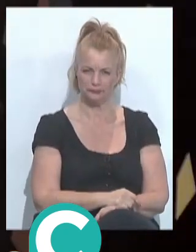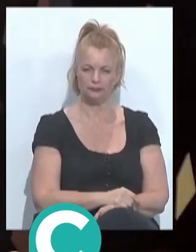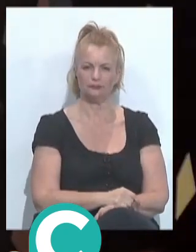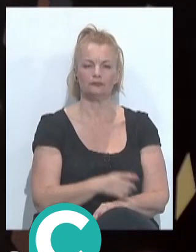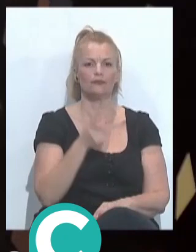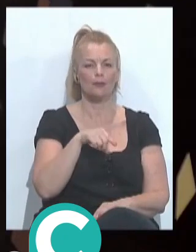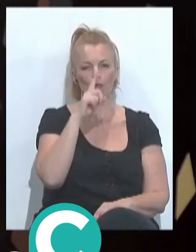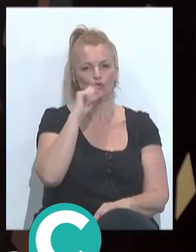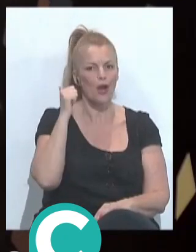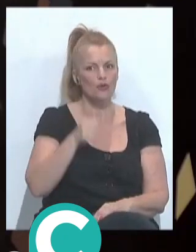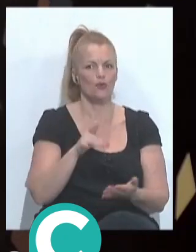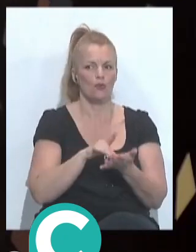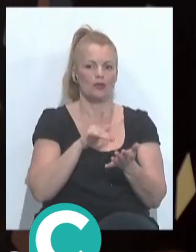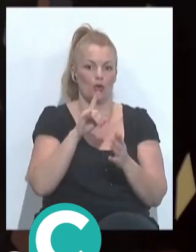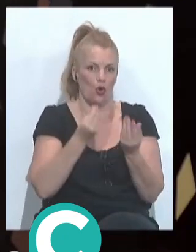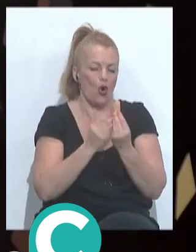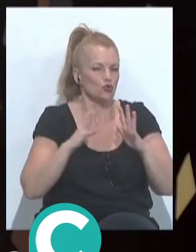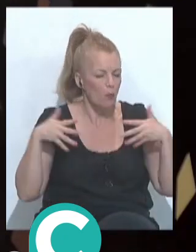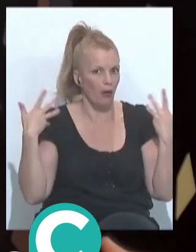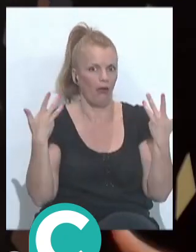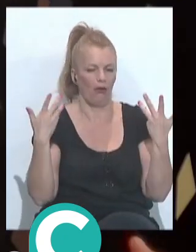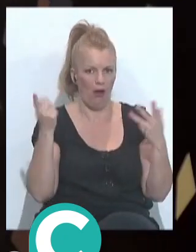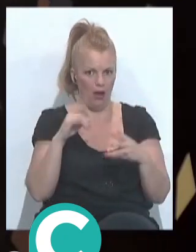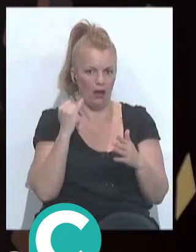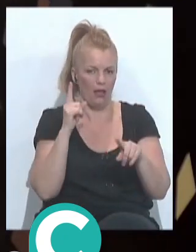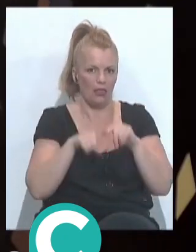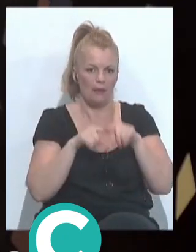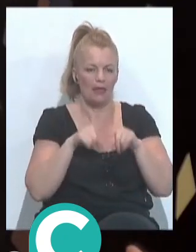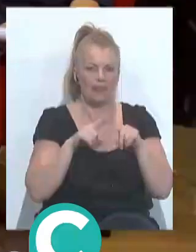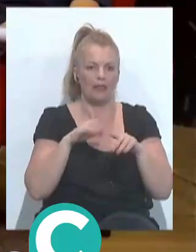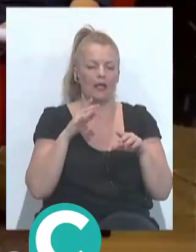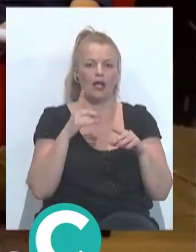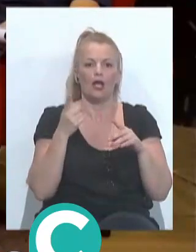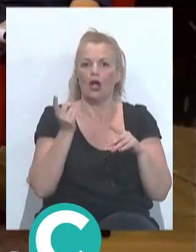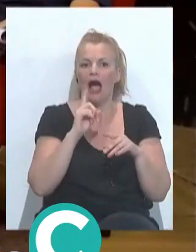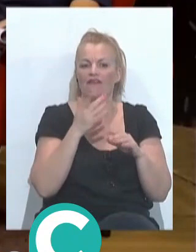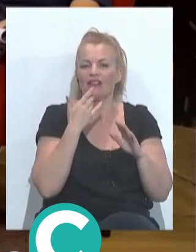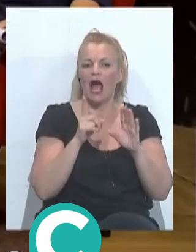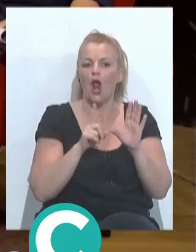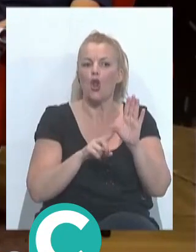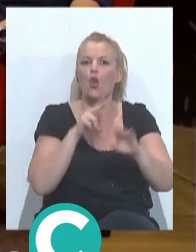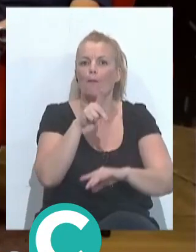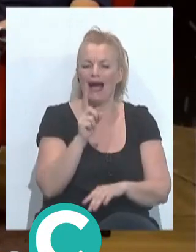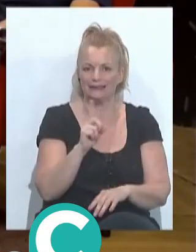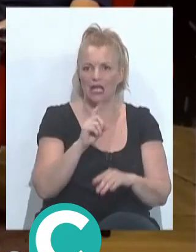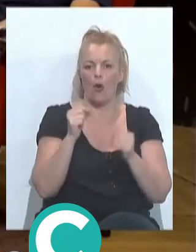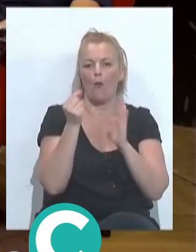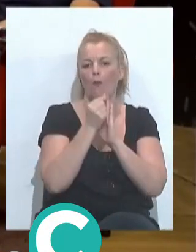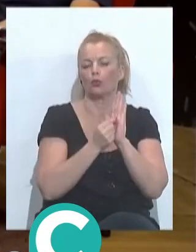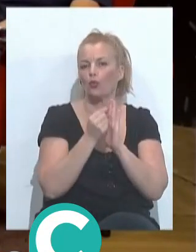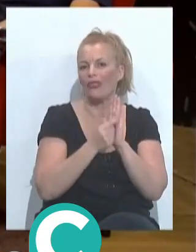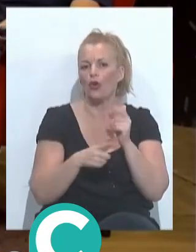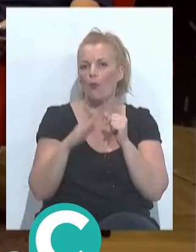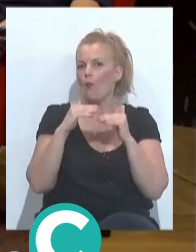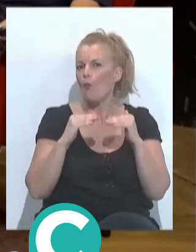y aún así también, muchos años también nos hemos encontrado con la sorpresa, ¿no? De que se quedan en el corte o que a lo mejor no siquiera pasan de... muy bajos puntuados el primer